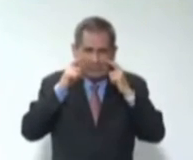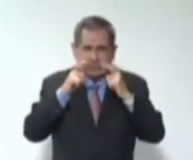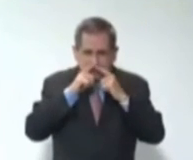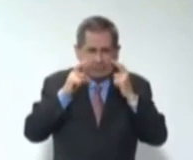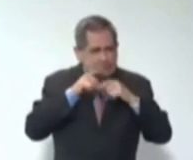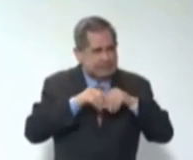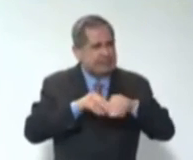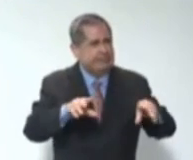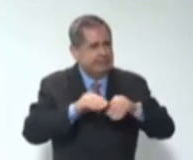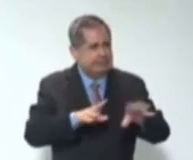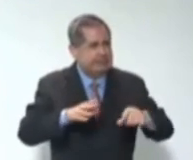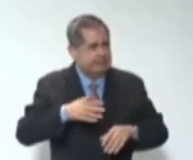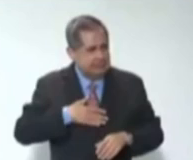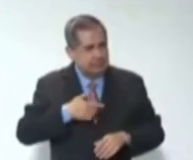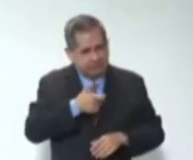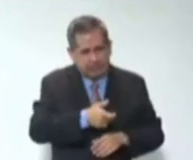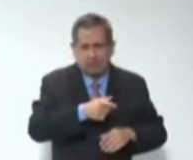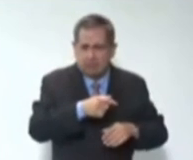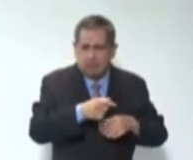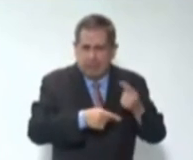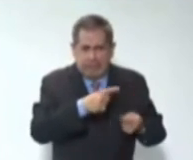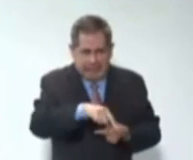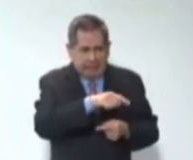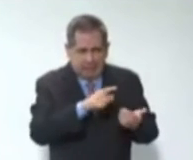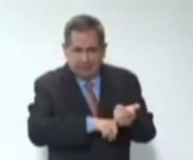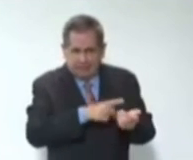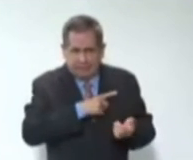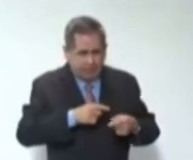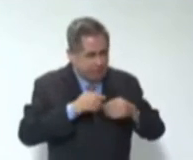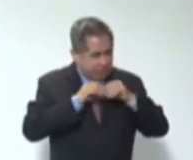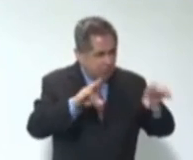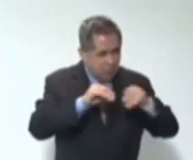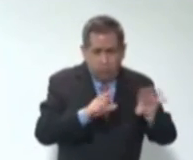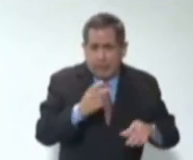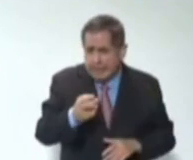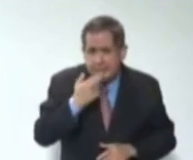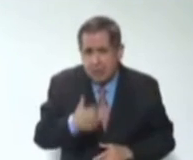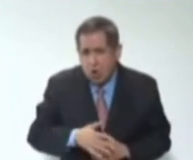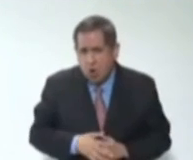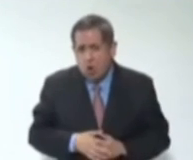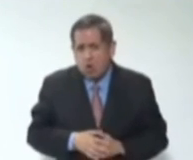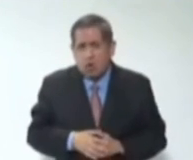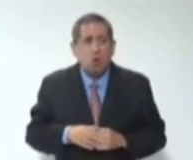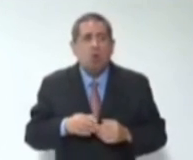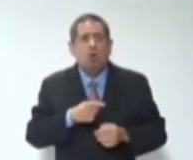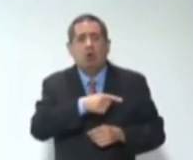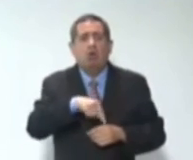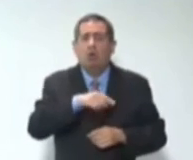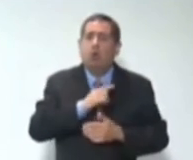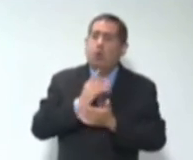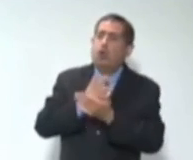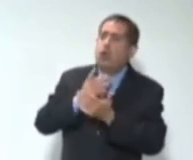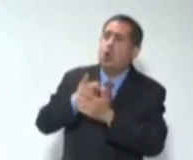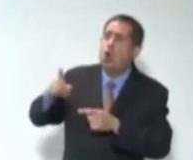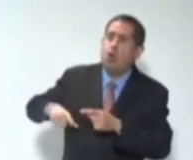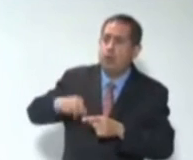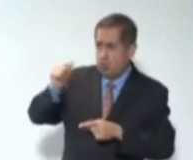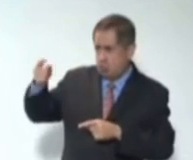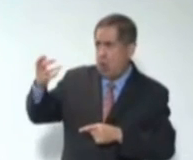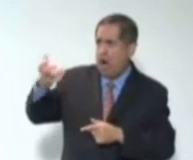de esos espacios para hacer promoción de la salud, en lugar de que la hagan solamente los gobiernos